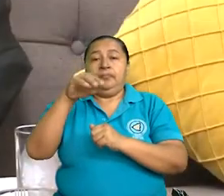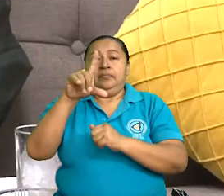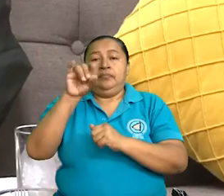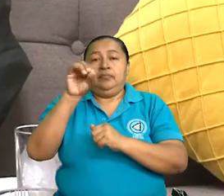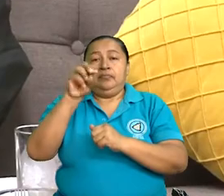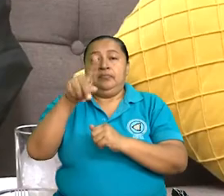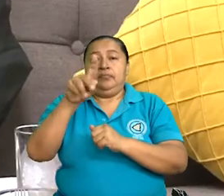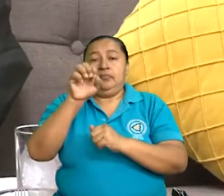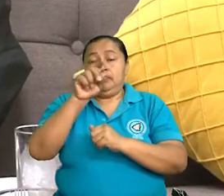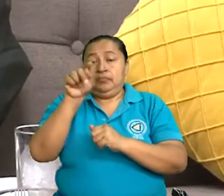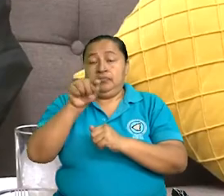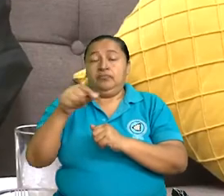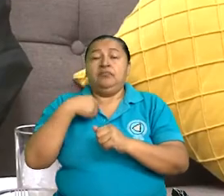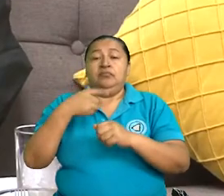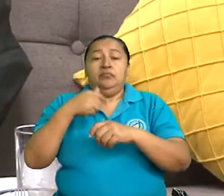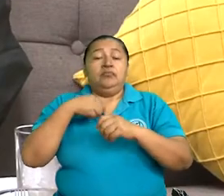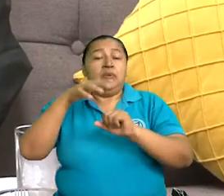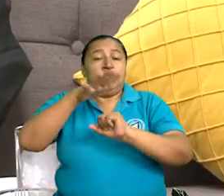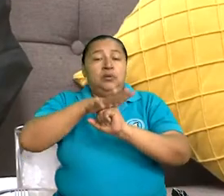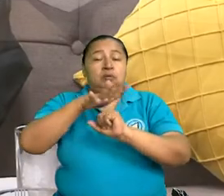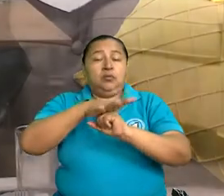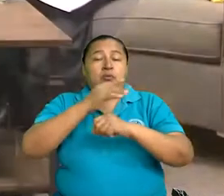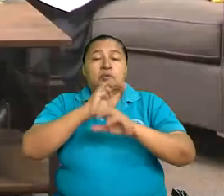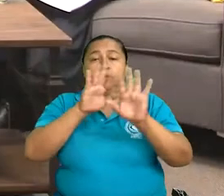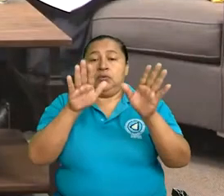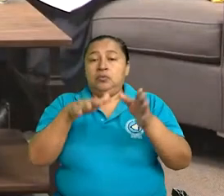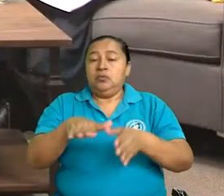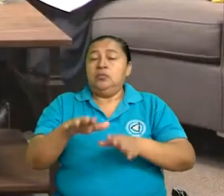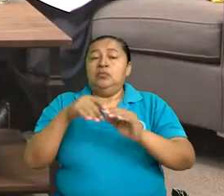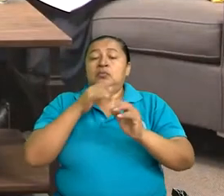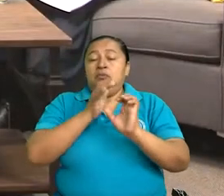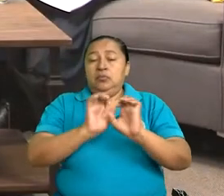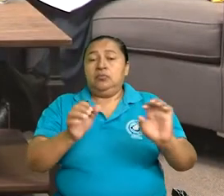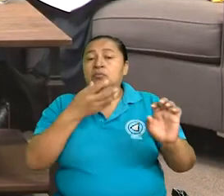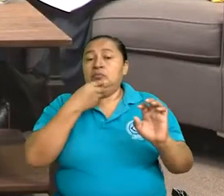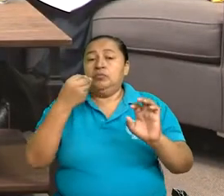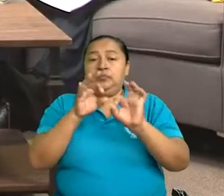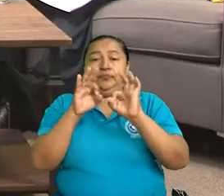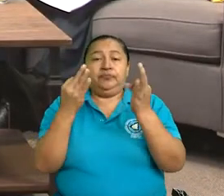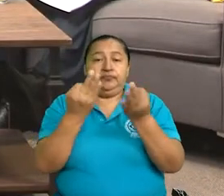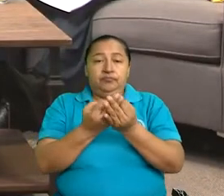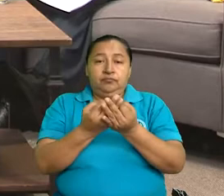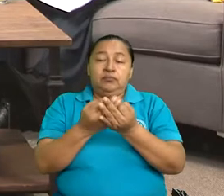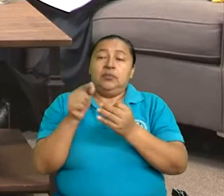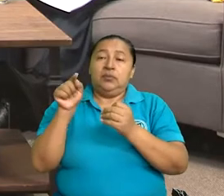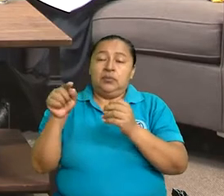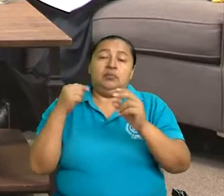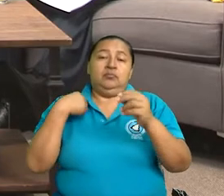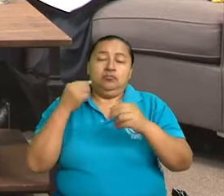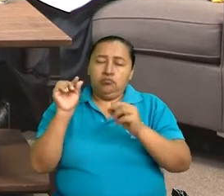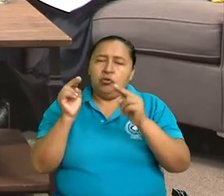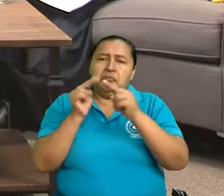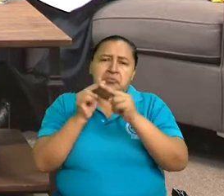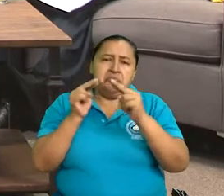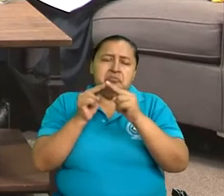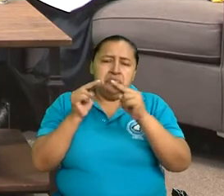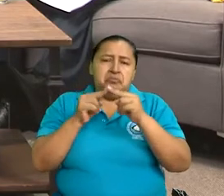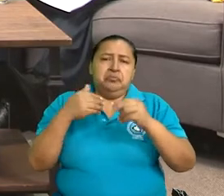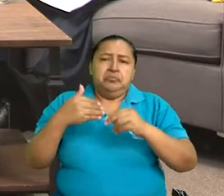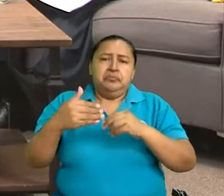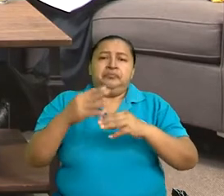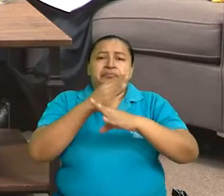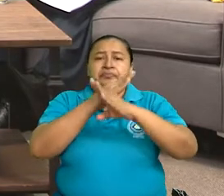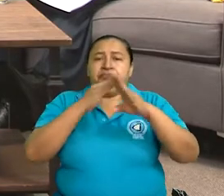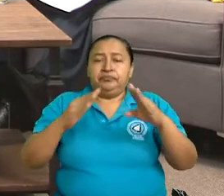de Asuntos de la Mujer, Juventud, Niñez y Familia, pues, también muy vinculado a los procesos de entendimiento de la paz